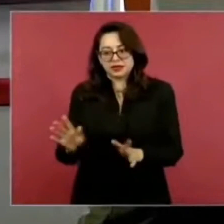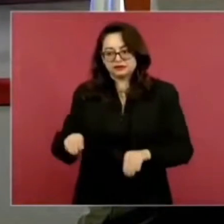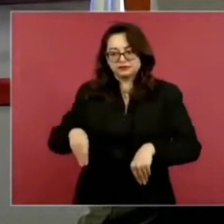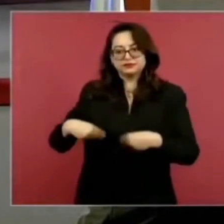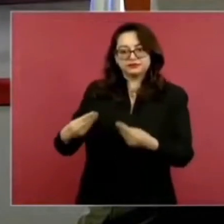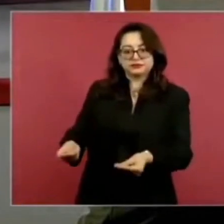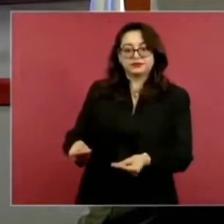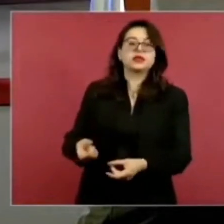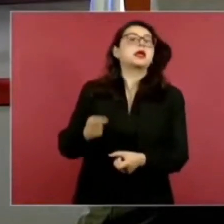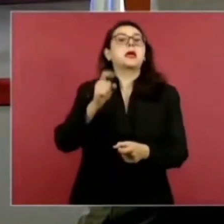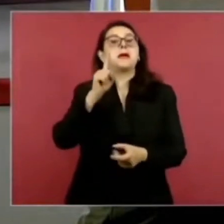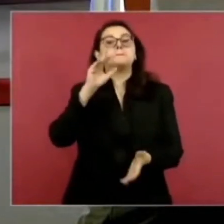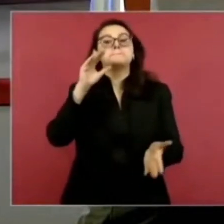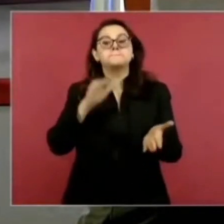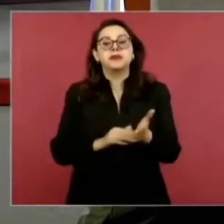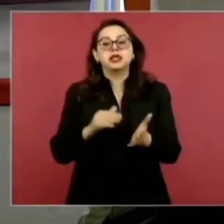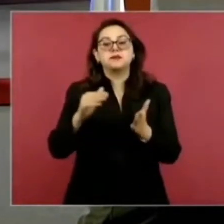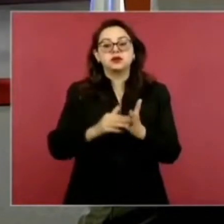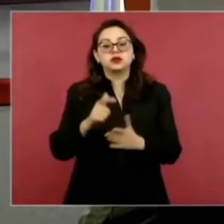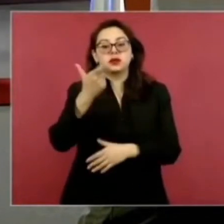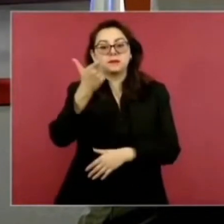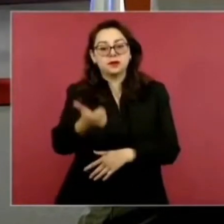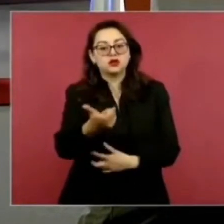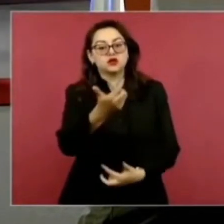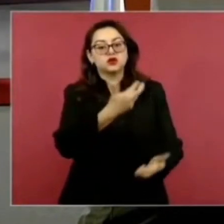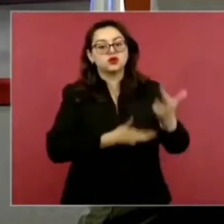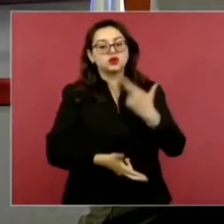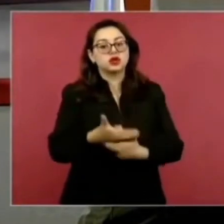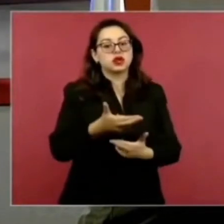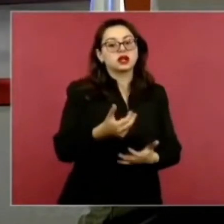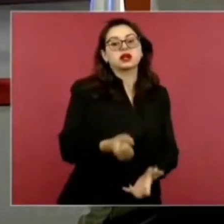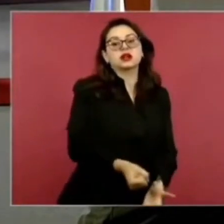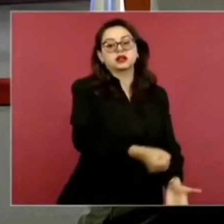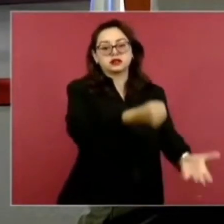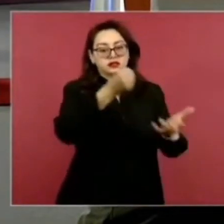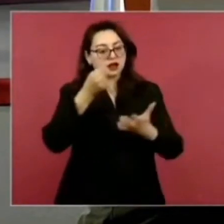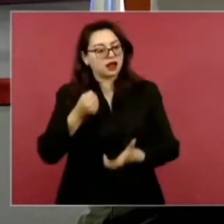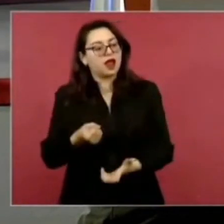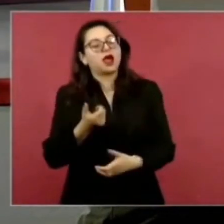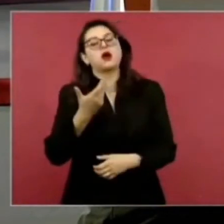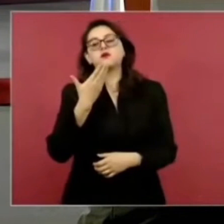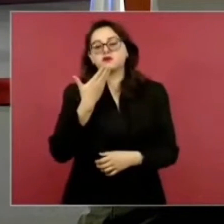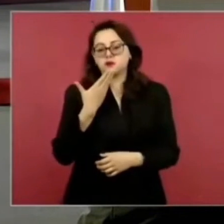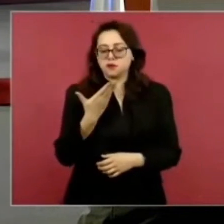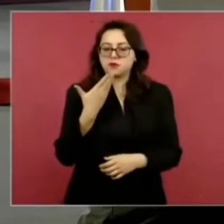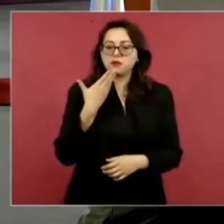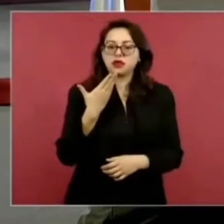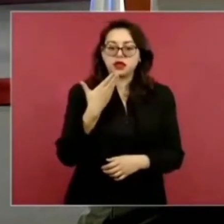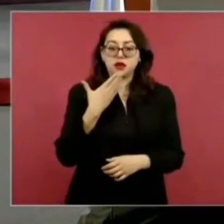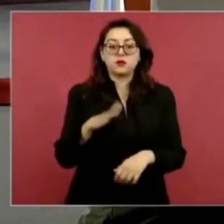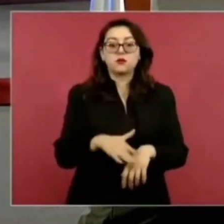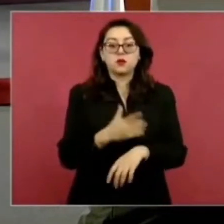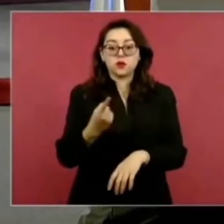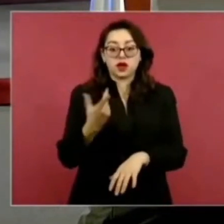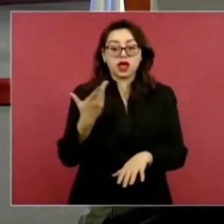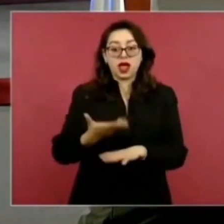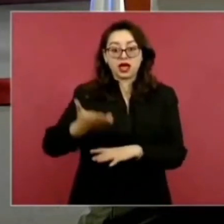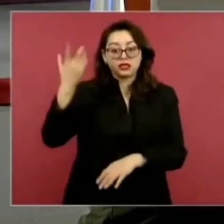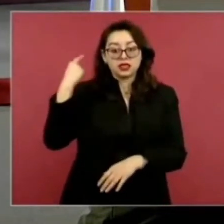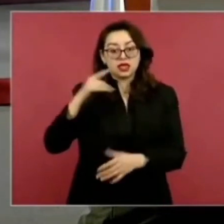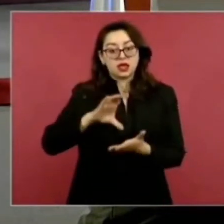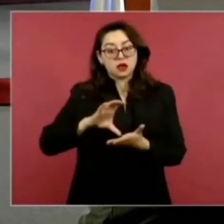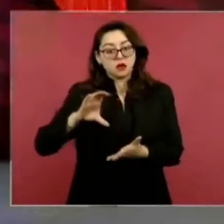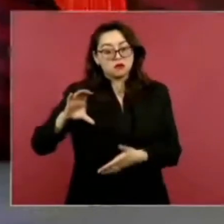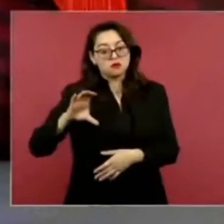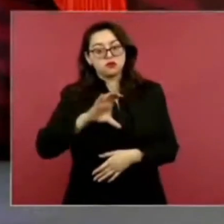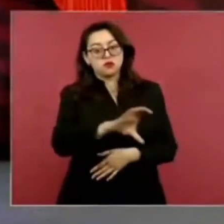mil millones de pesos de un anticipo que habían recibido en el Tren Maya de